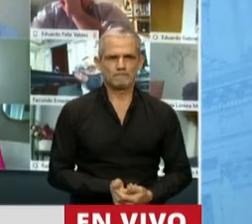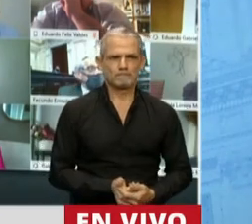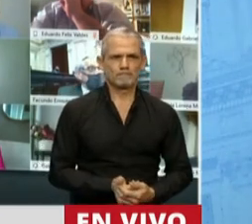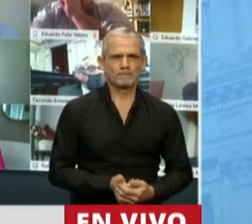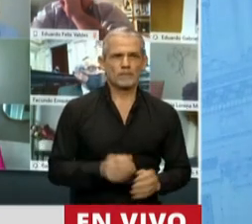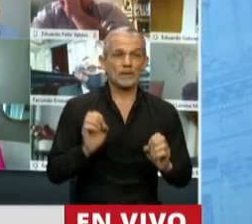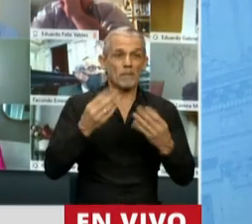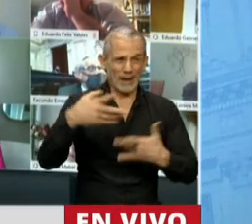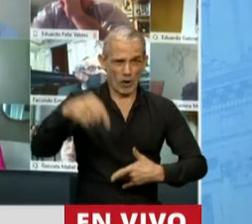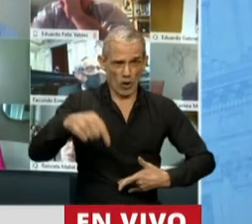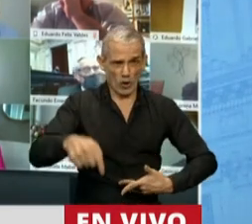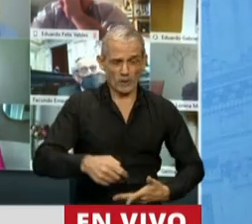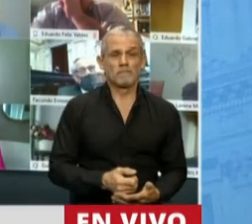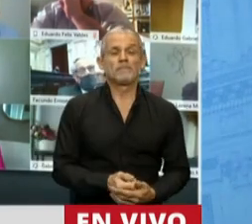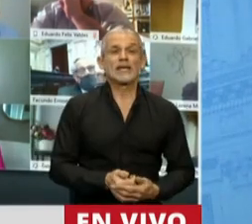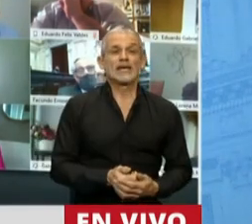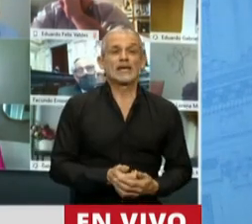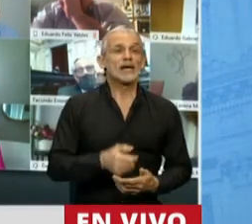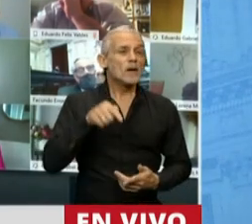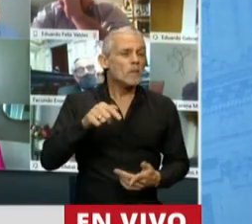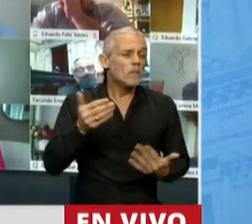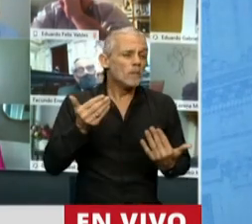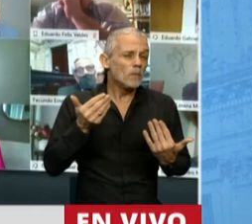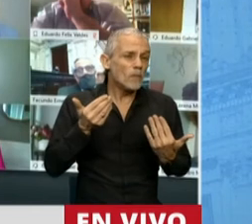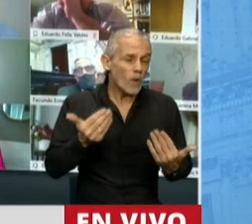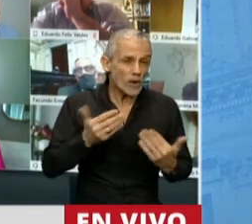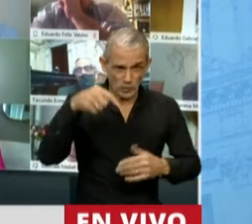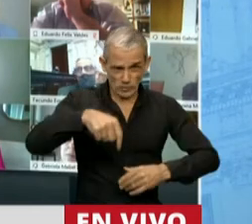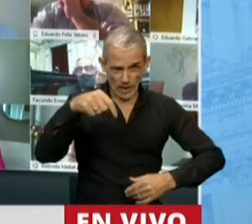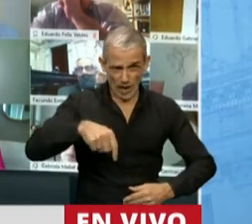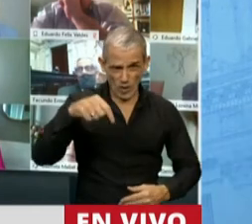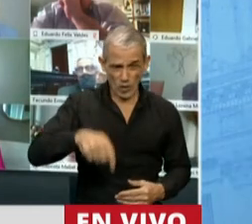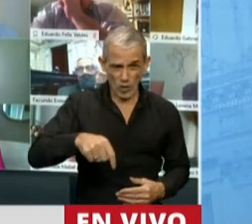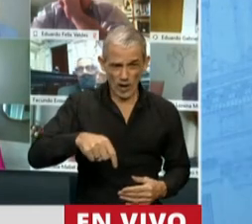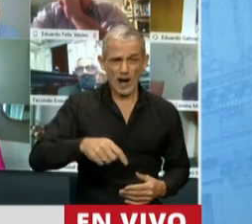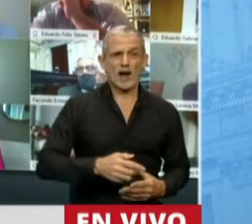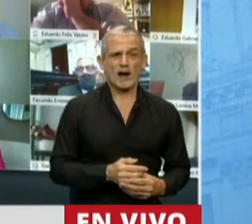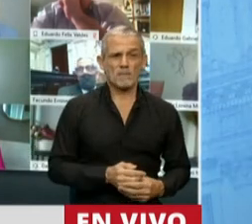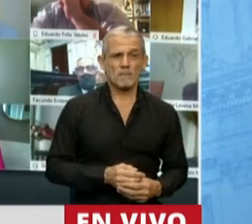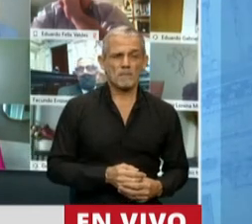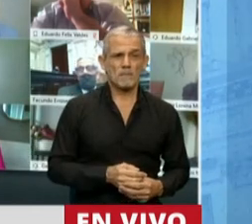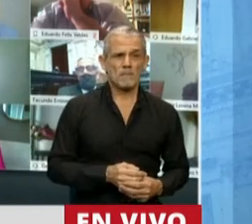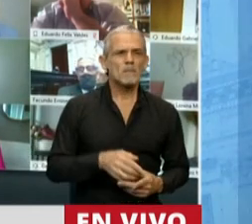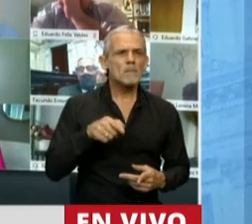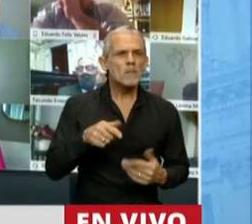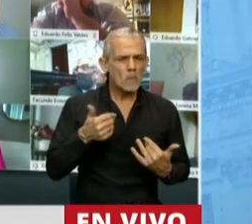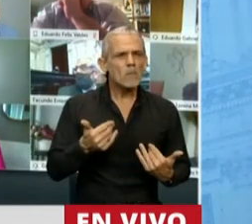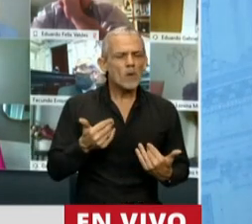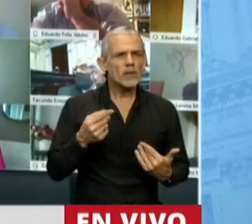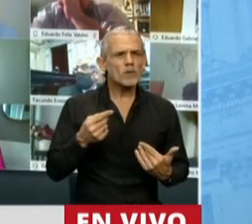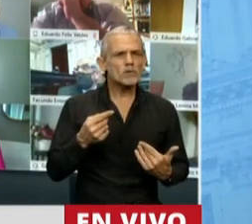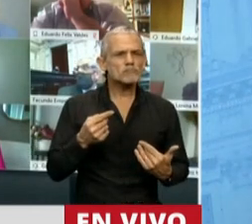Me parece que podríamos en este momento reivindicar